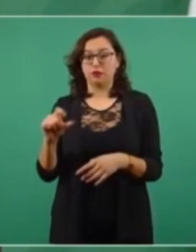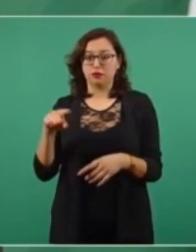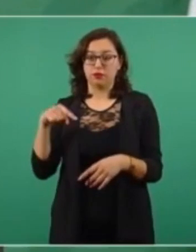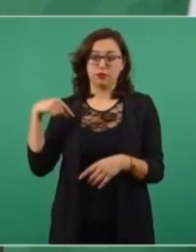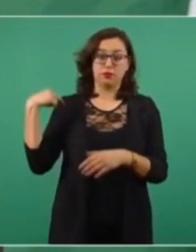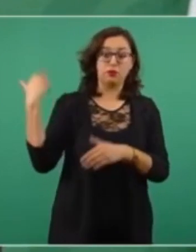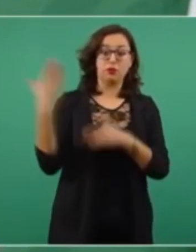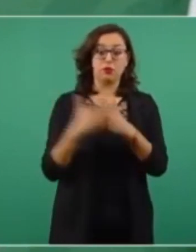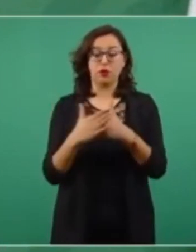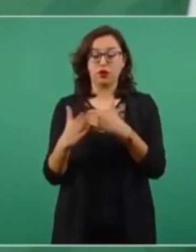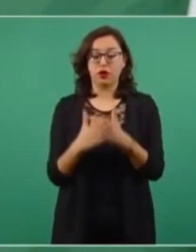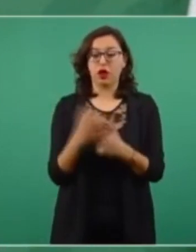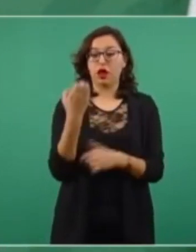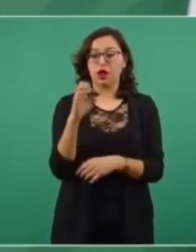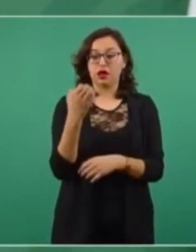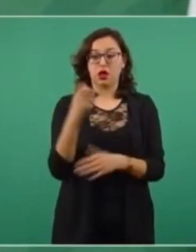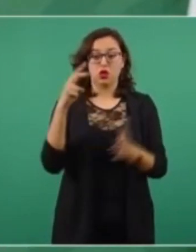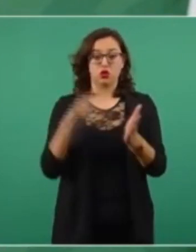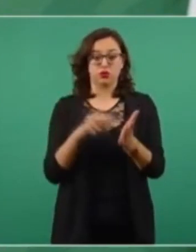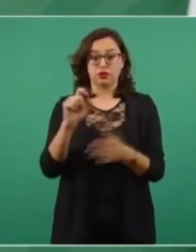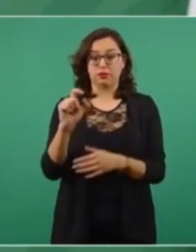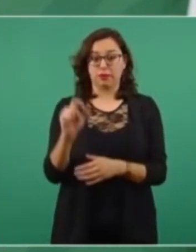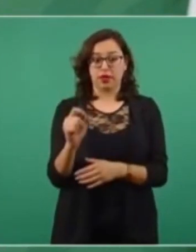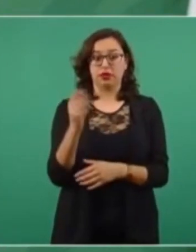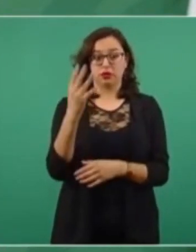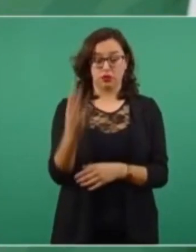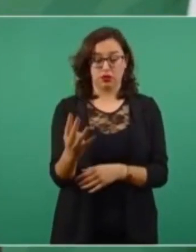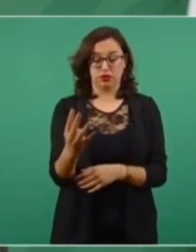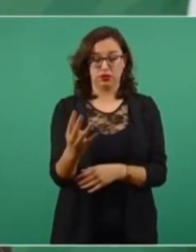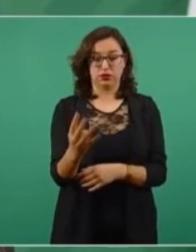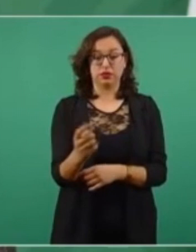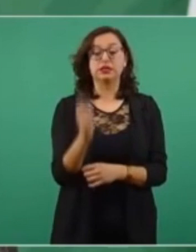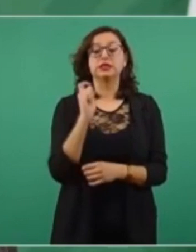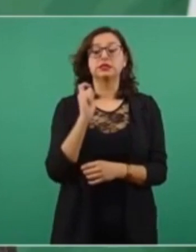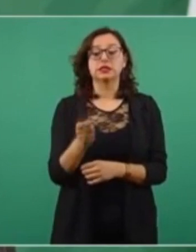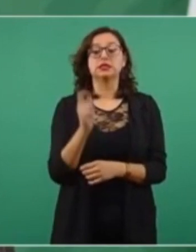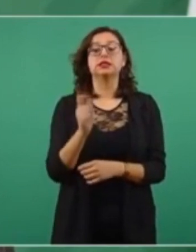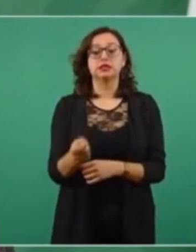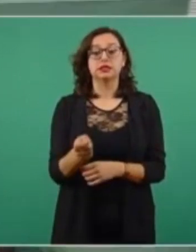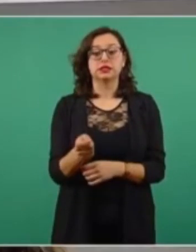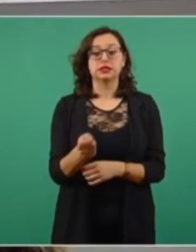que va a significar un incremento